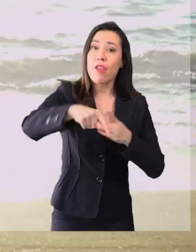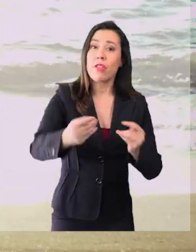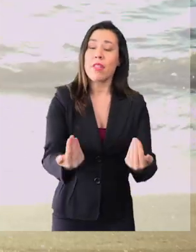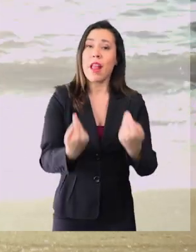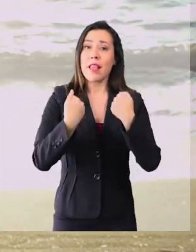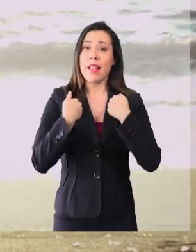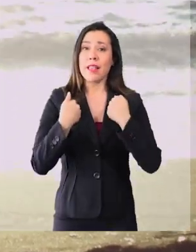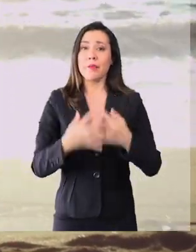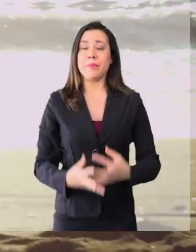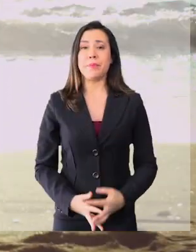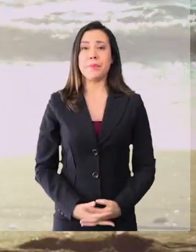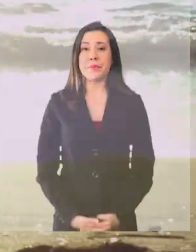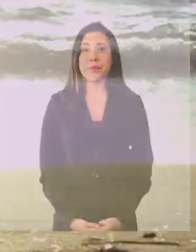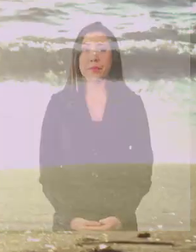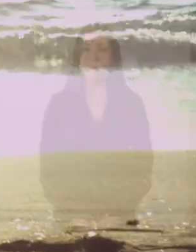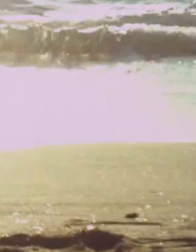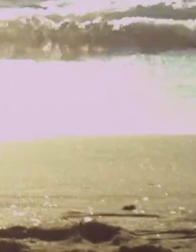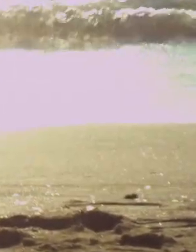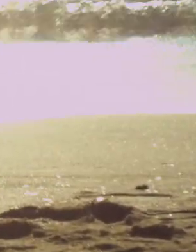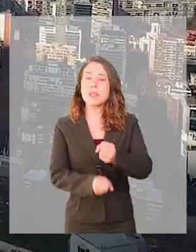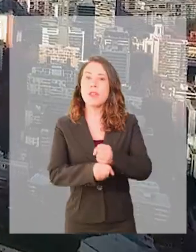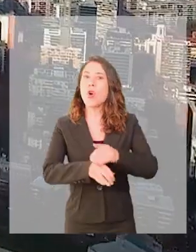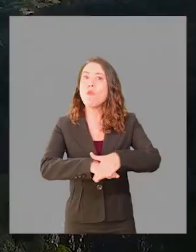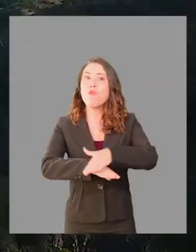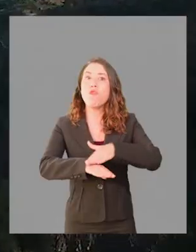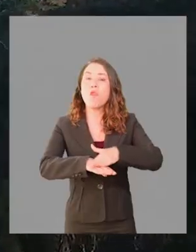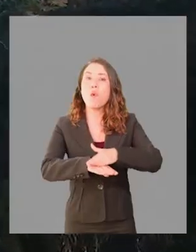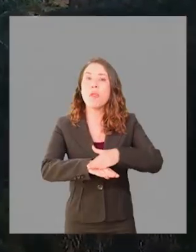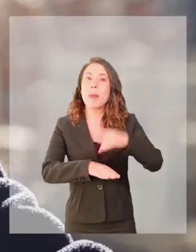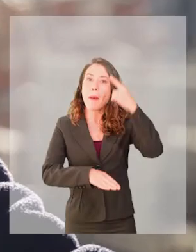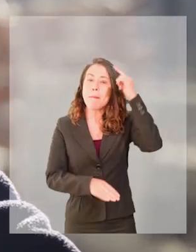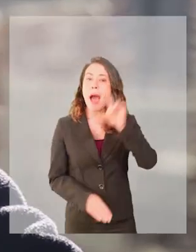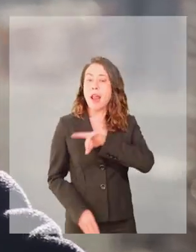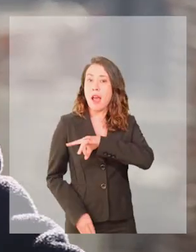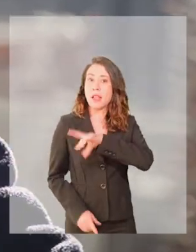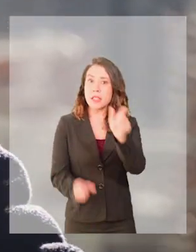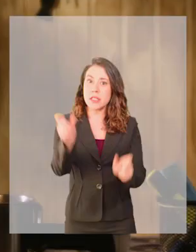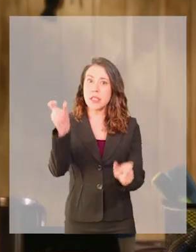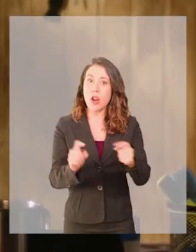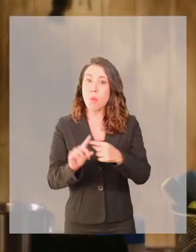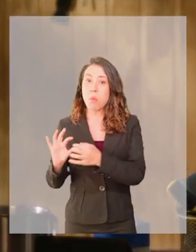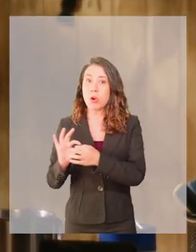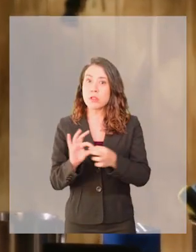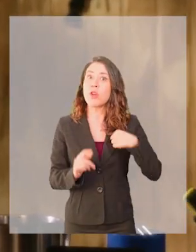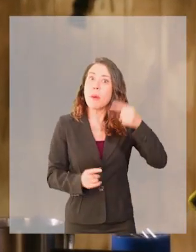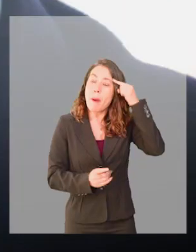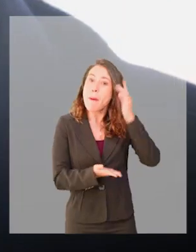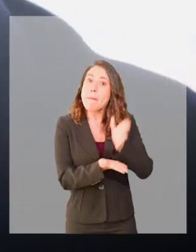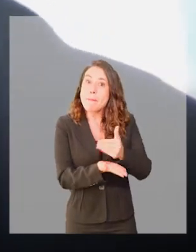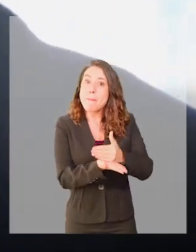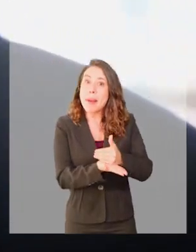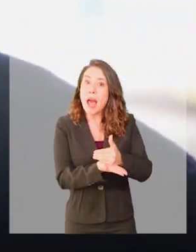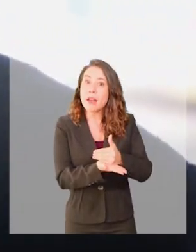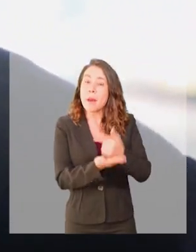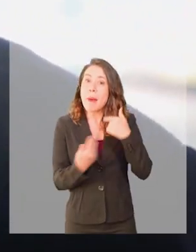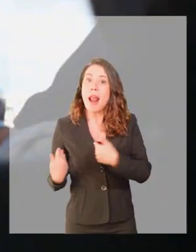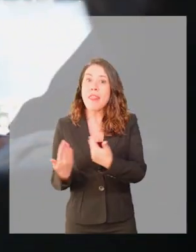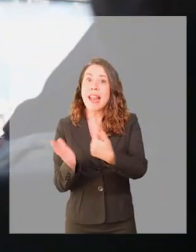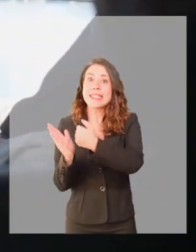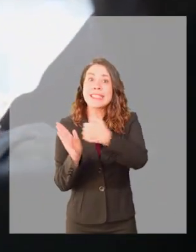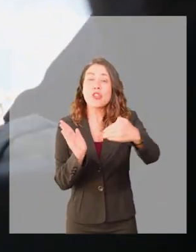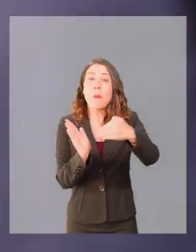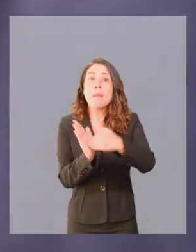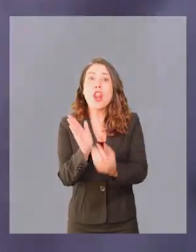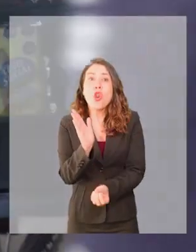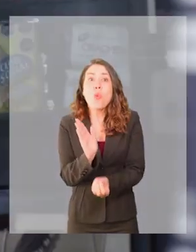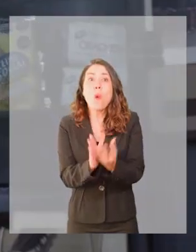nos trataran a nosotros mañana. El empleo es fundamental para los chilenos. Por eso tenemos un plan para